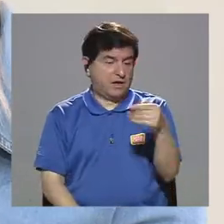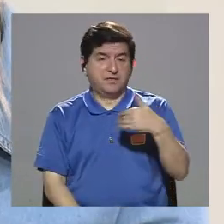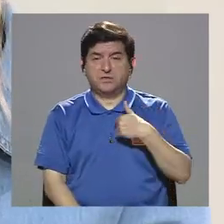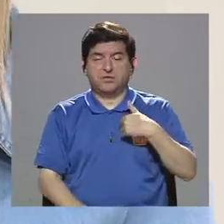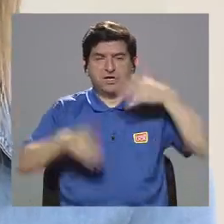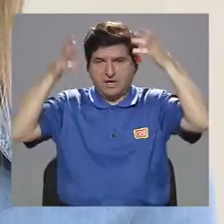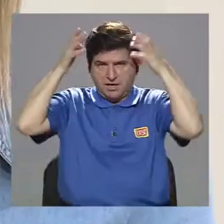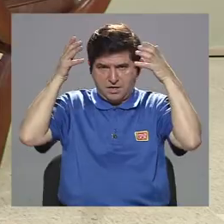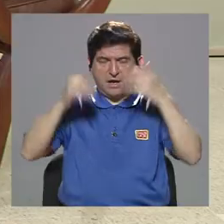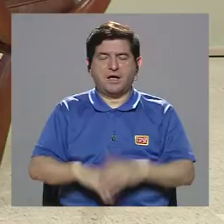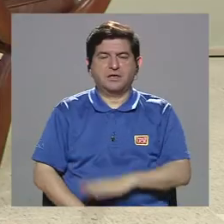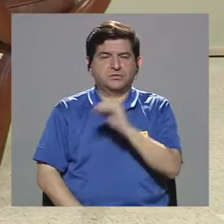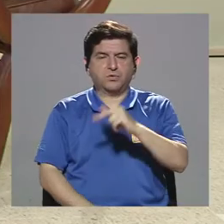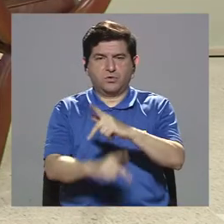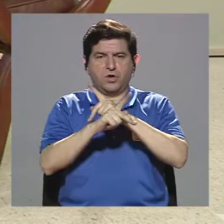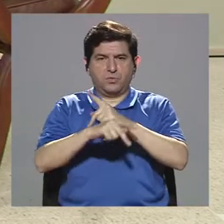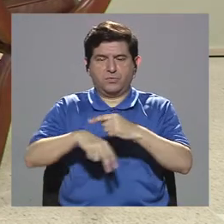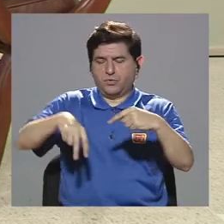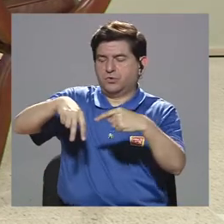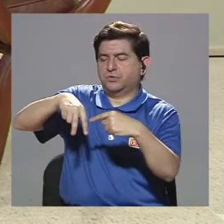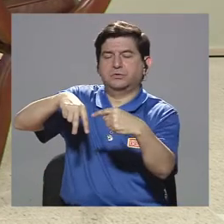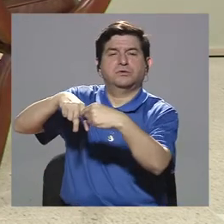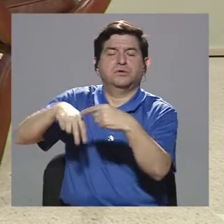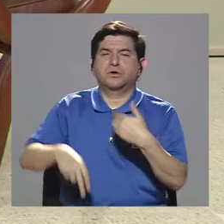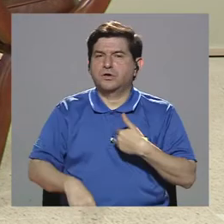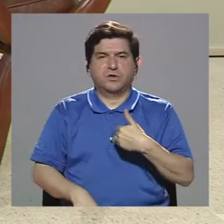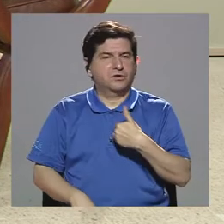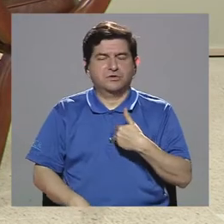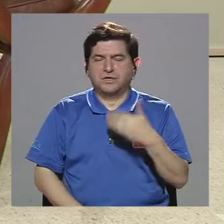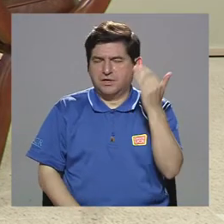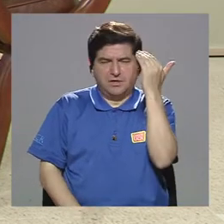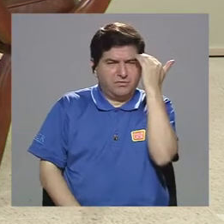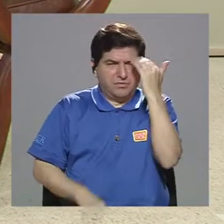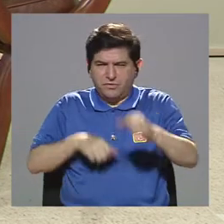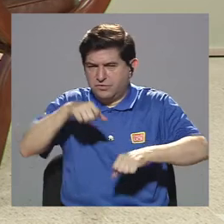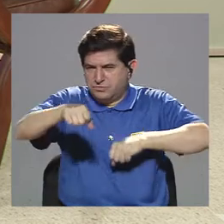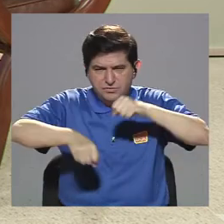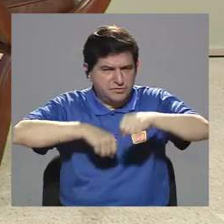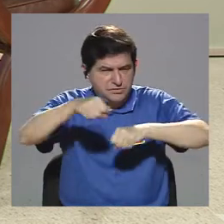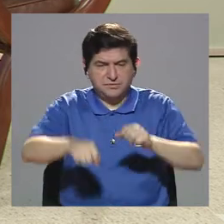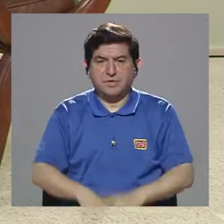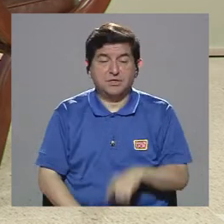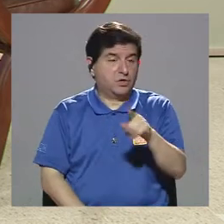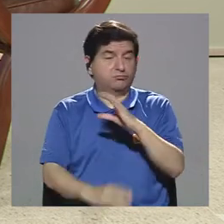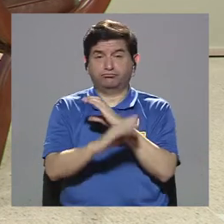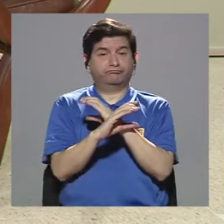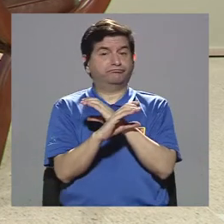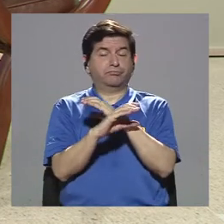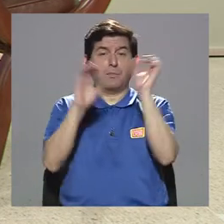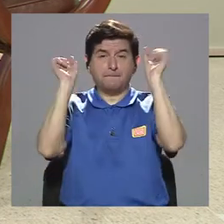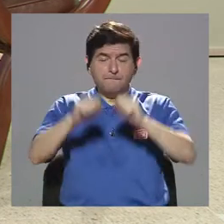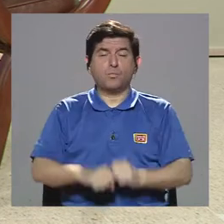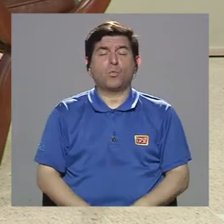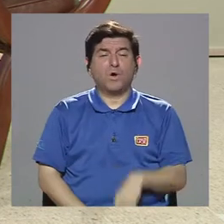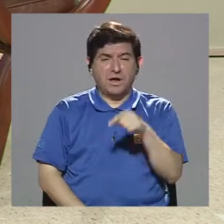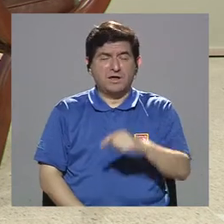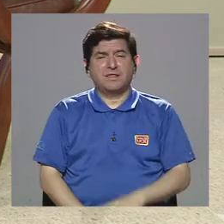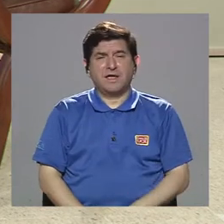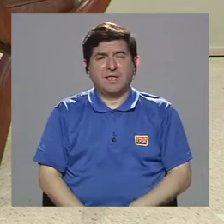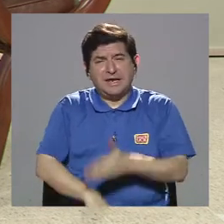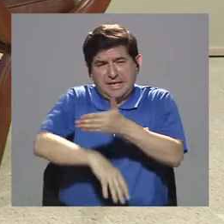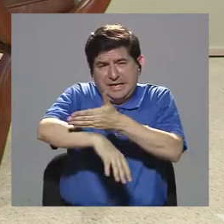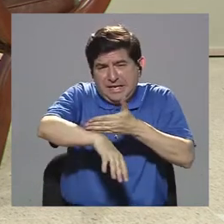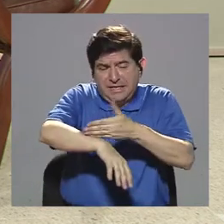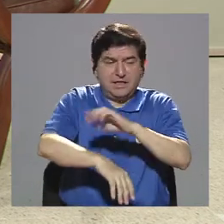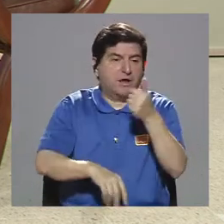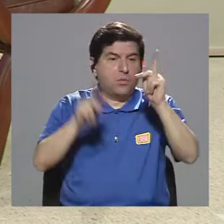no tiene el casco y las rodilleras y no sabe manejar bien y no es prudente, puede lastimarse o